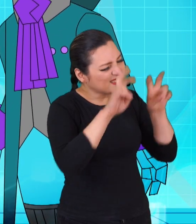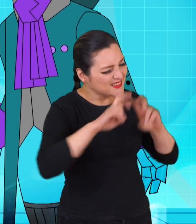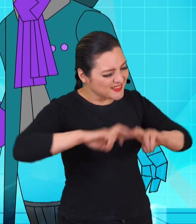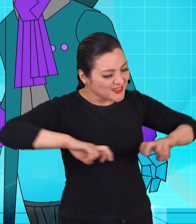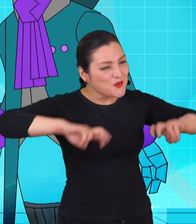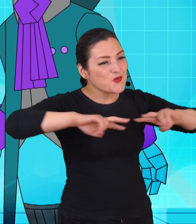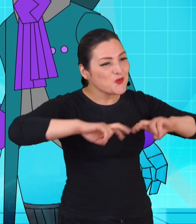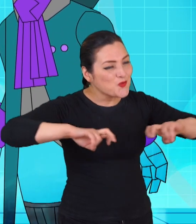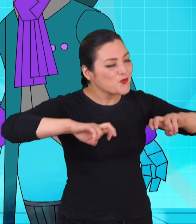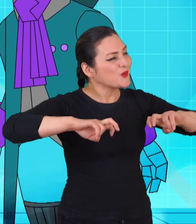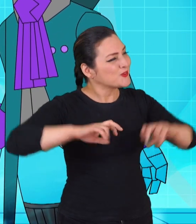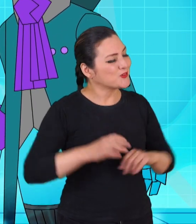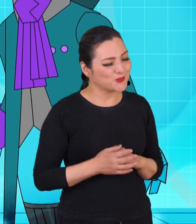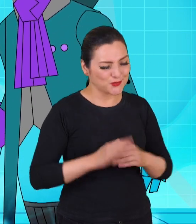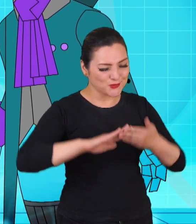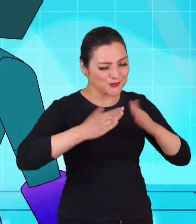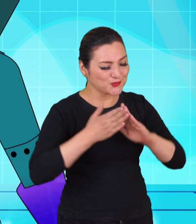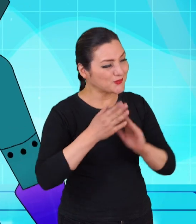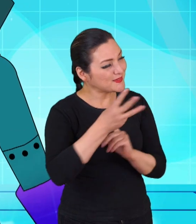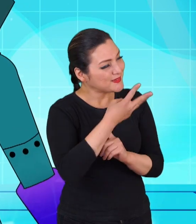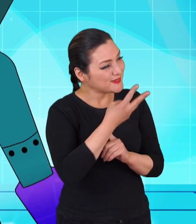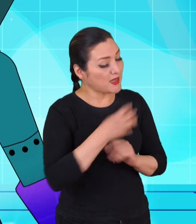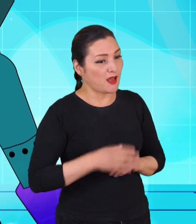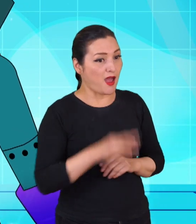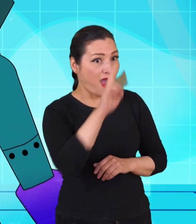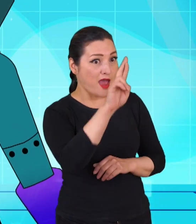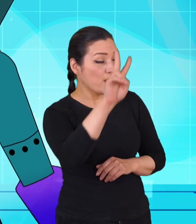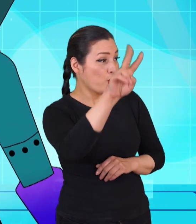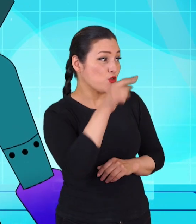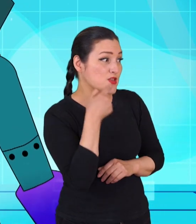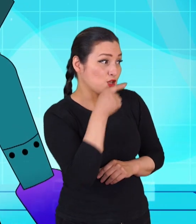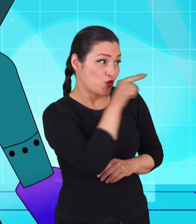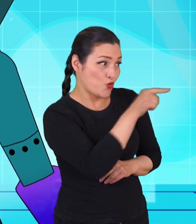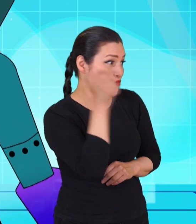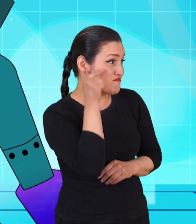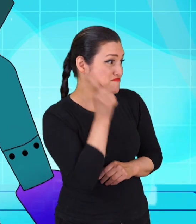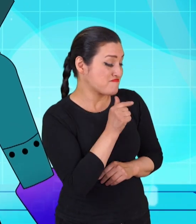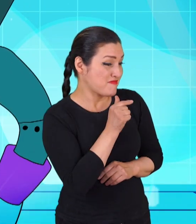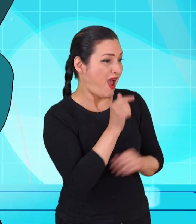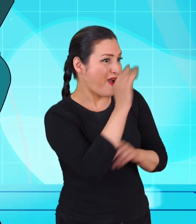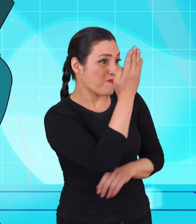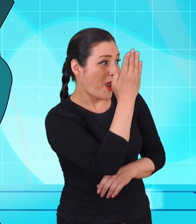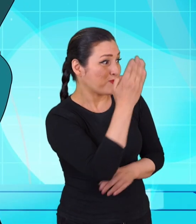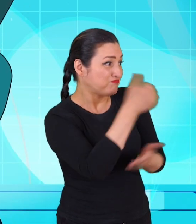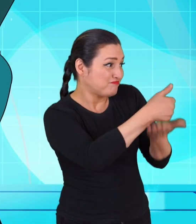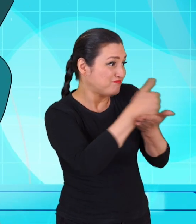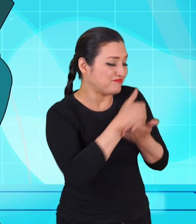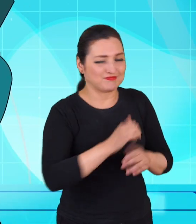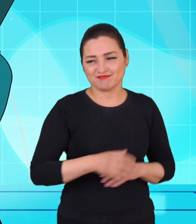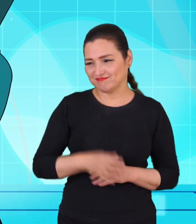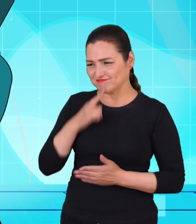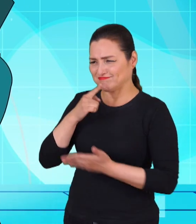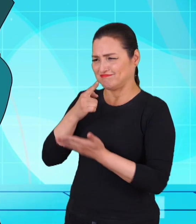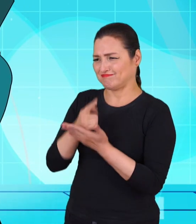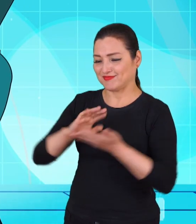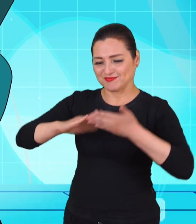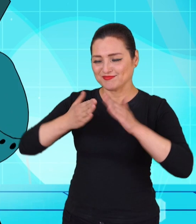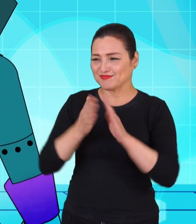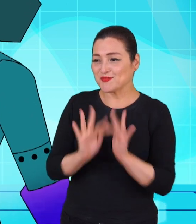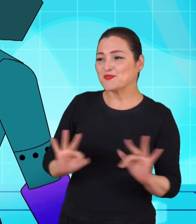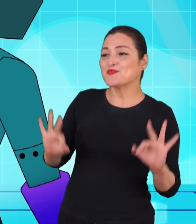digitales y R2 dice que puedes ayudarnos. Claro. Cada vez son más importantes este tipo de comunidades.